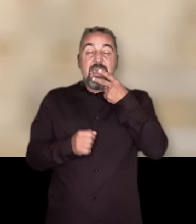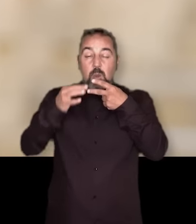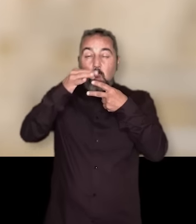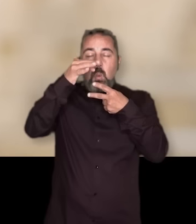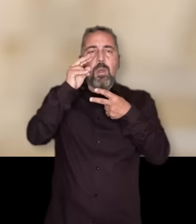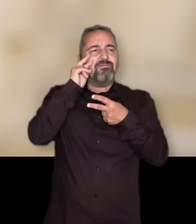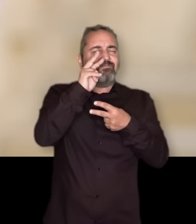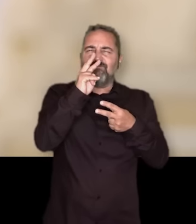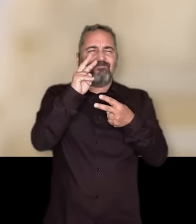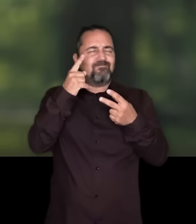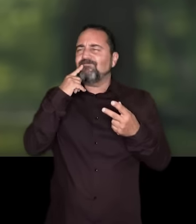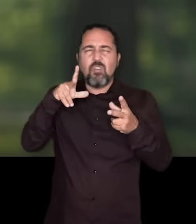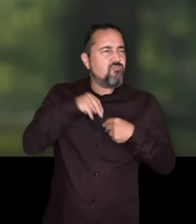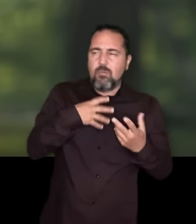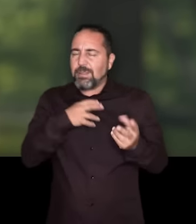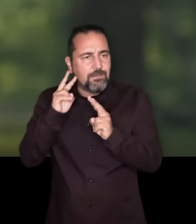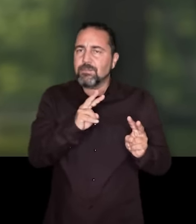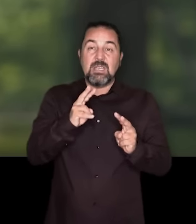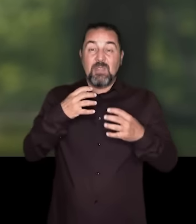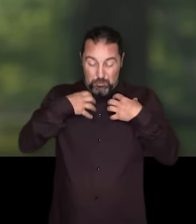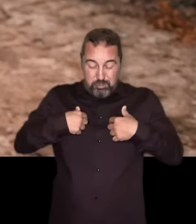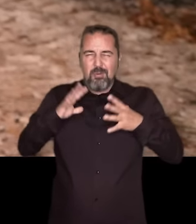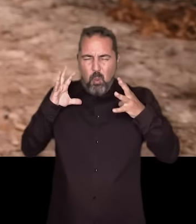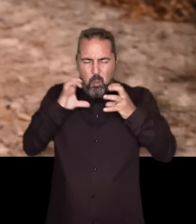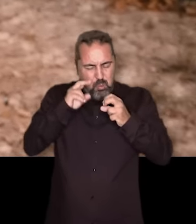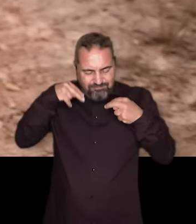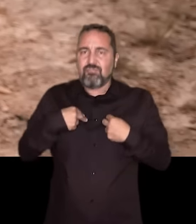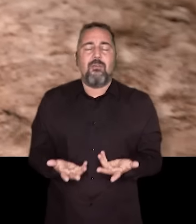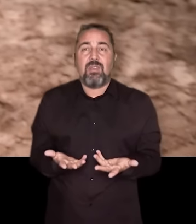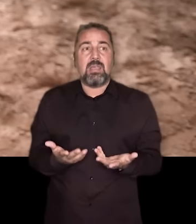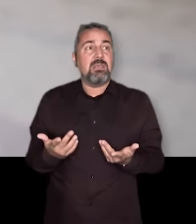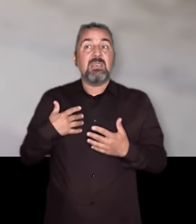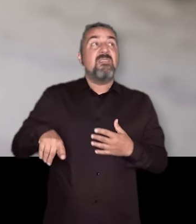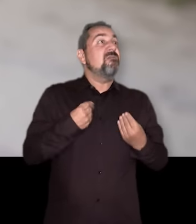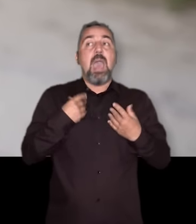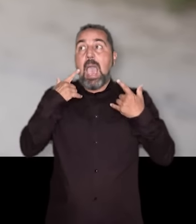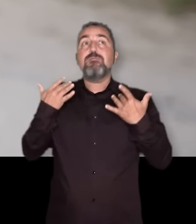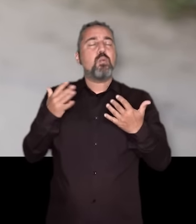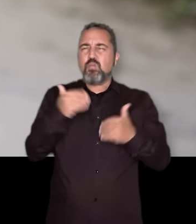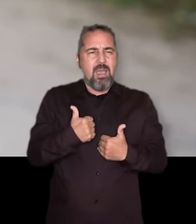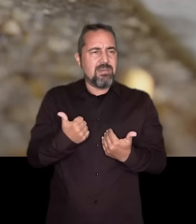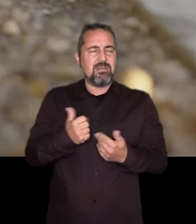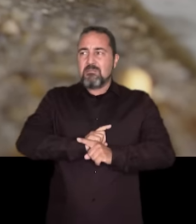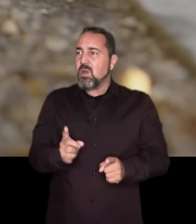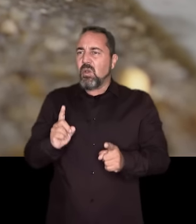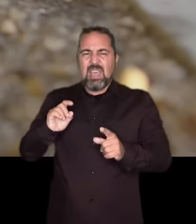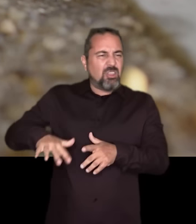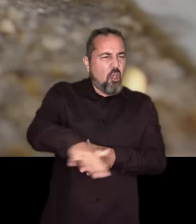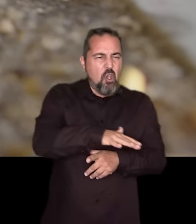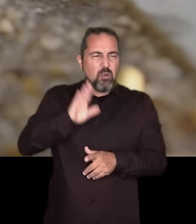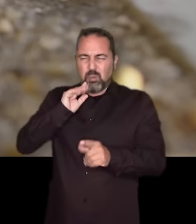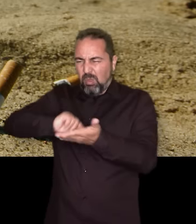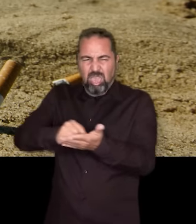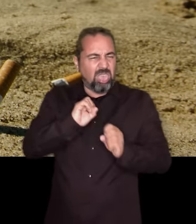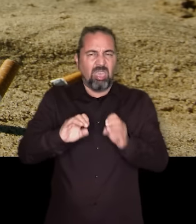El humo del cigarrillo no te deja ver, no te deja ver tus pulmones, cada vez más oscuros. Tu vida sin aire puro, tu